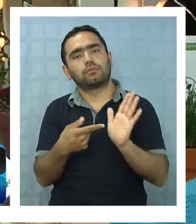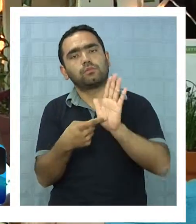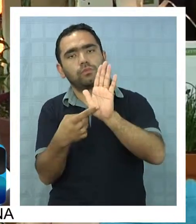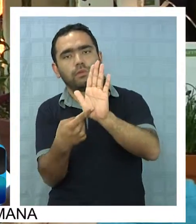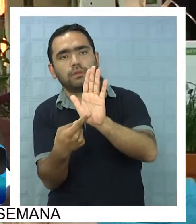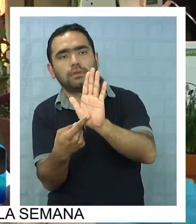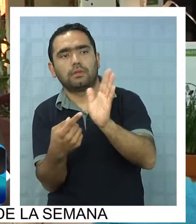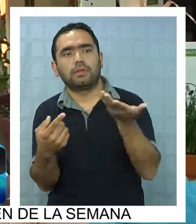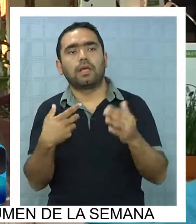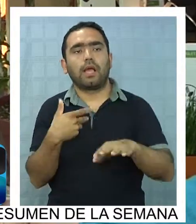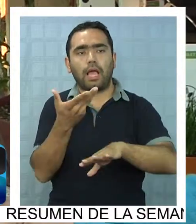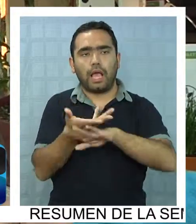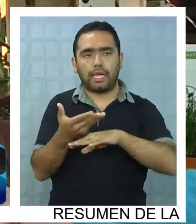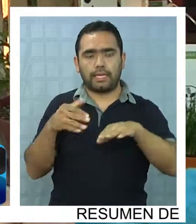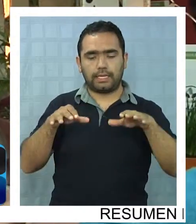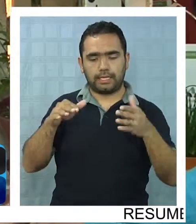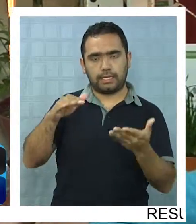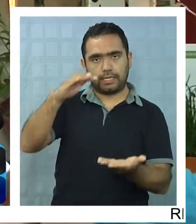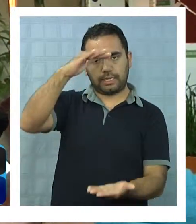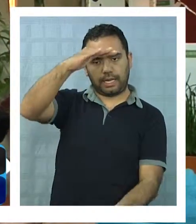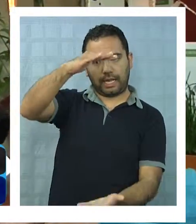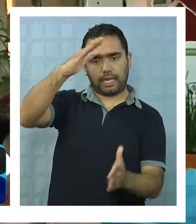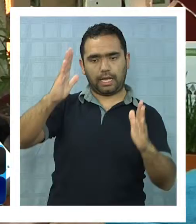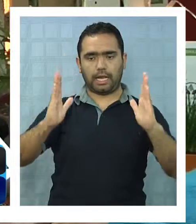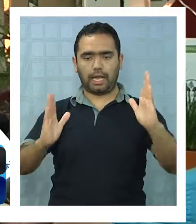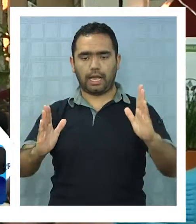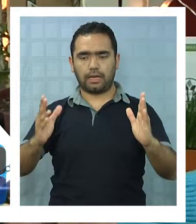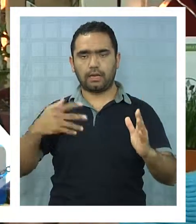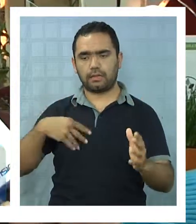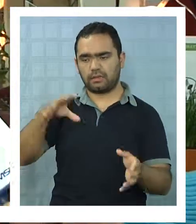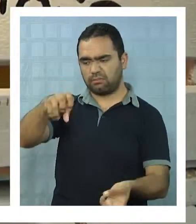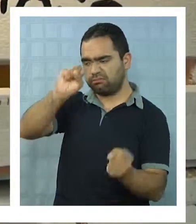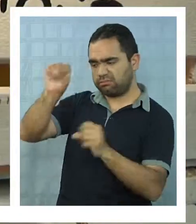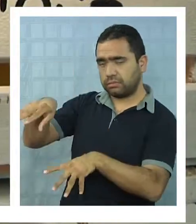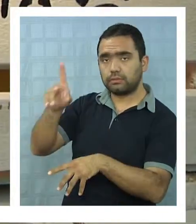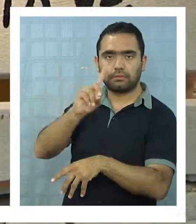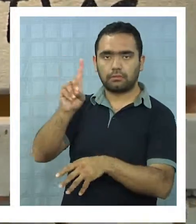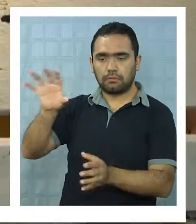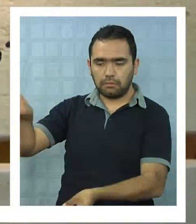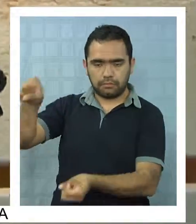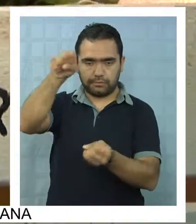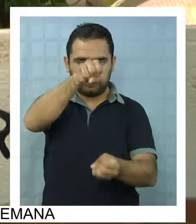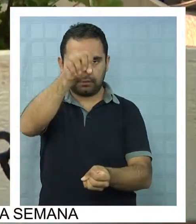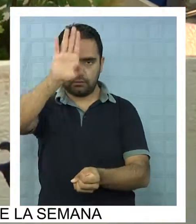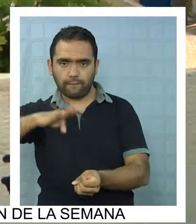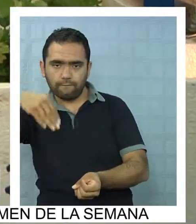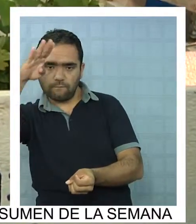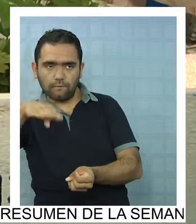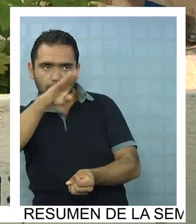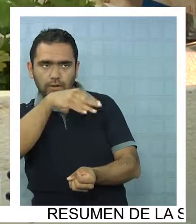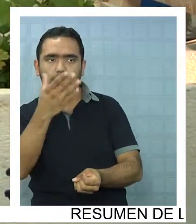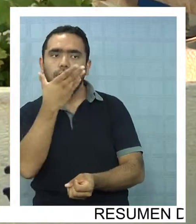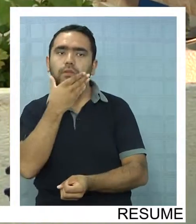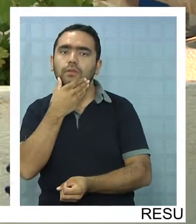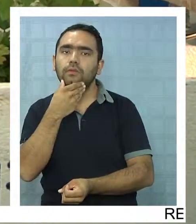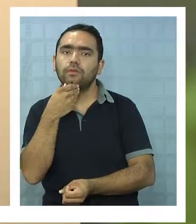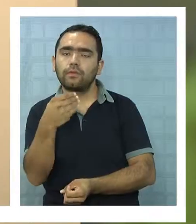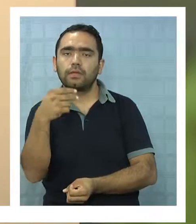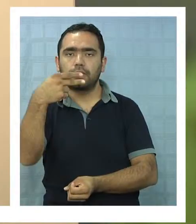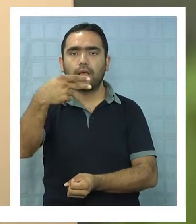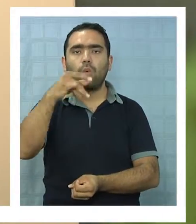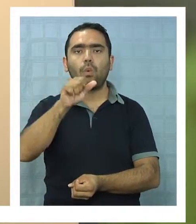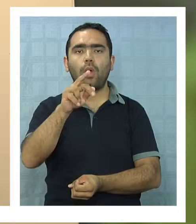recicladas que sirven para la decoración de departamentos, especialmente en áreas más chiquititas,